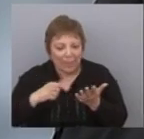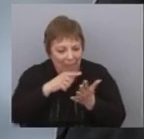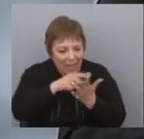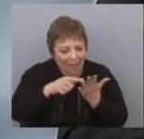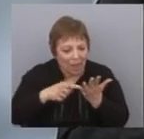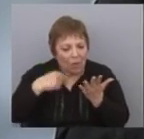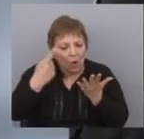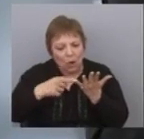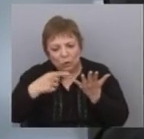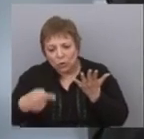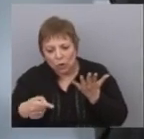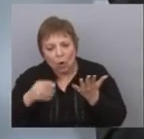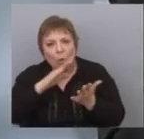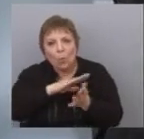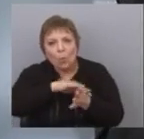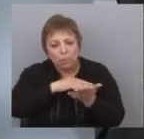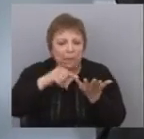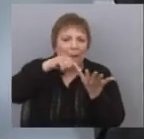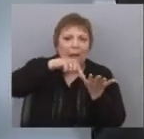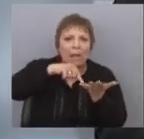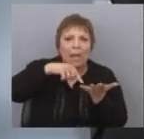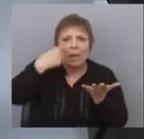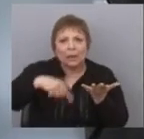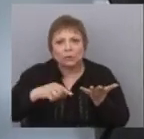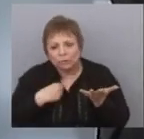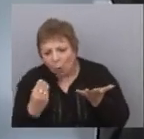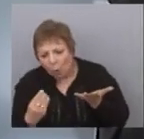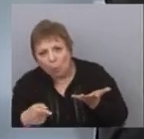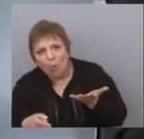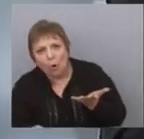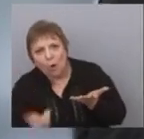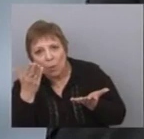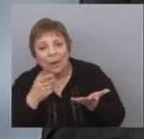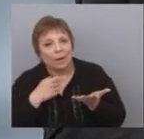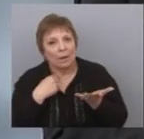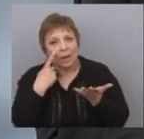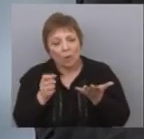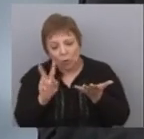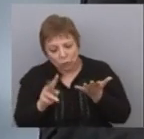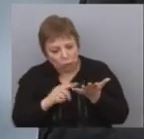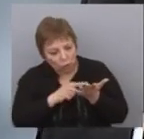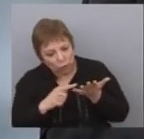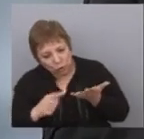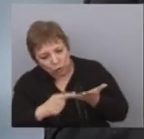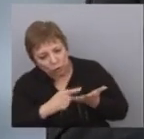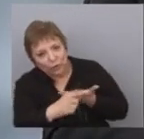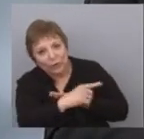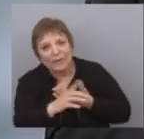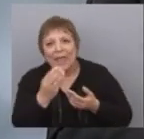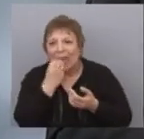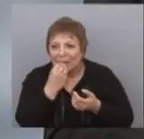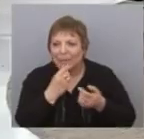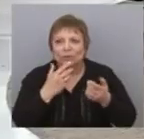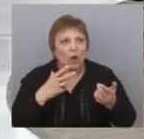Bueno, hay que estar con el ojo allí arriba para que, bueno, también, obviamente, nuestra gente aproveche todas las riquezas y los alimentos que